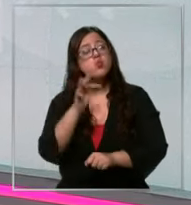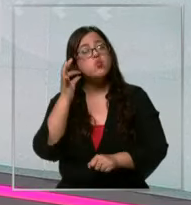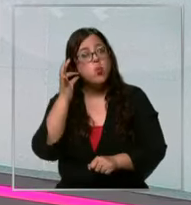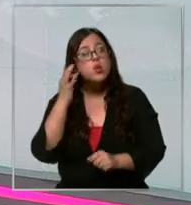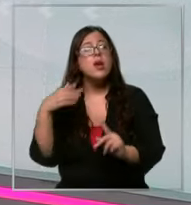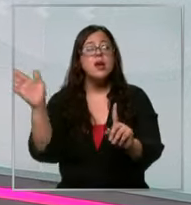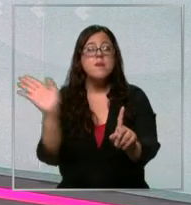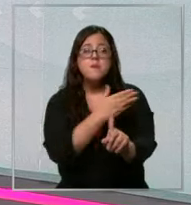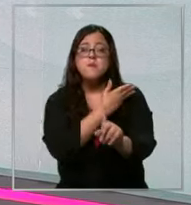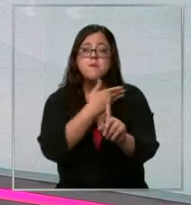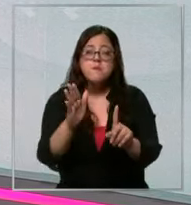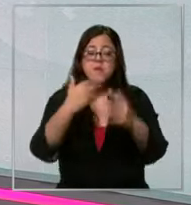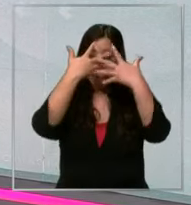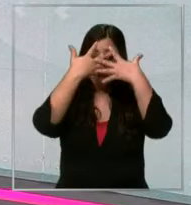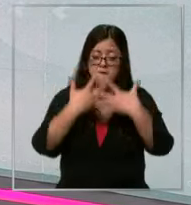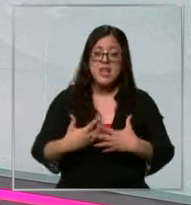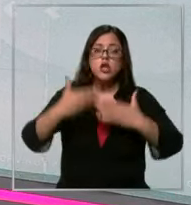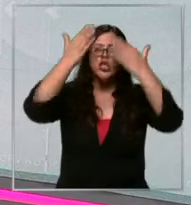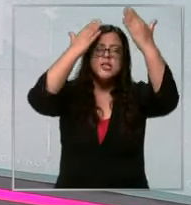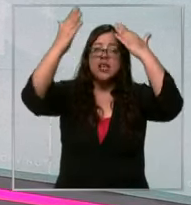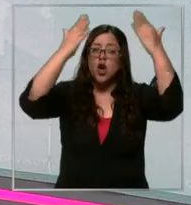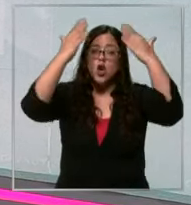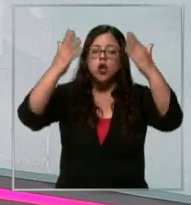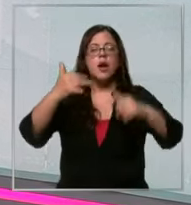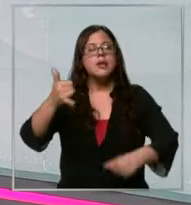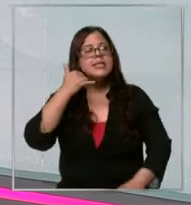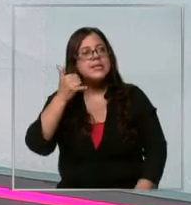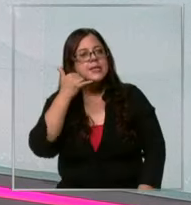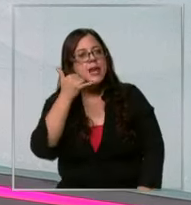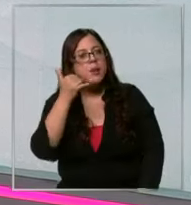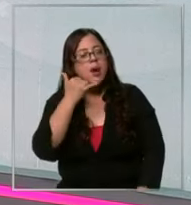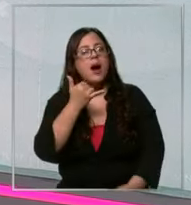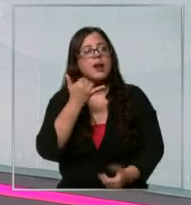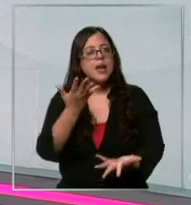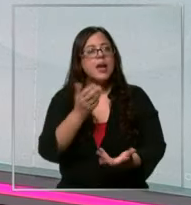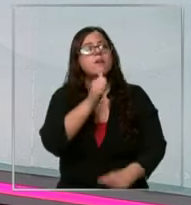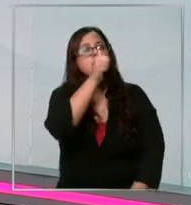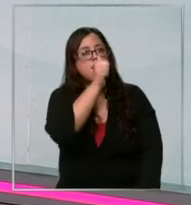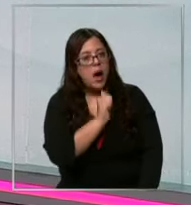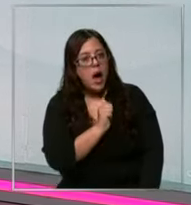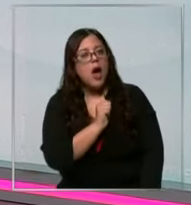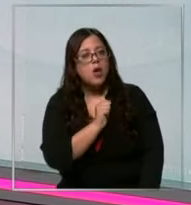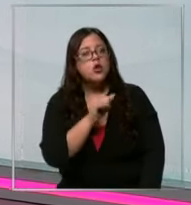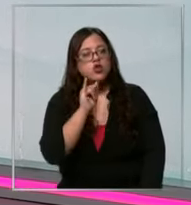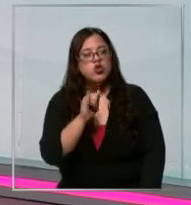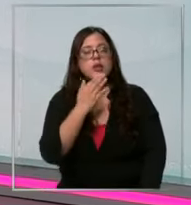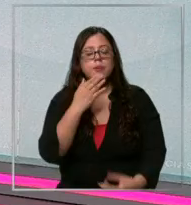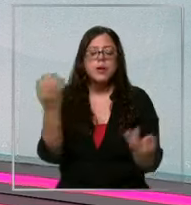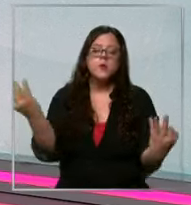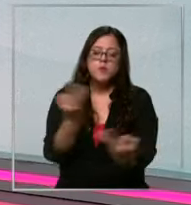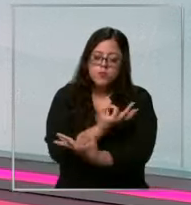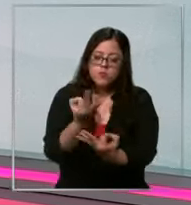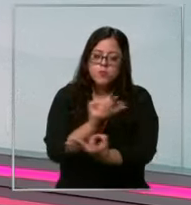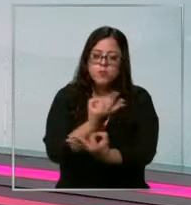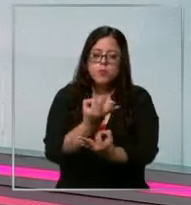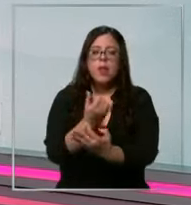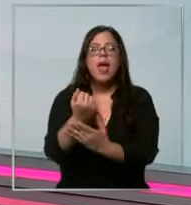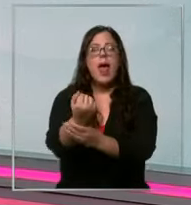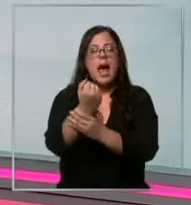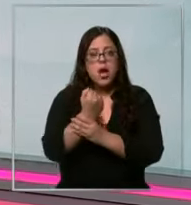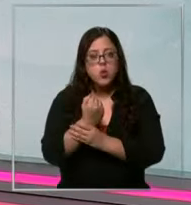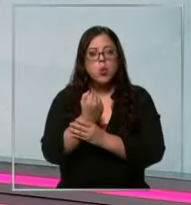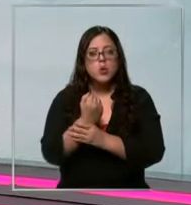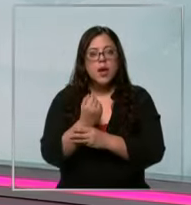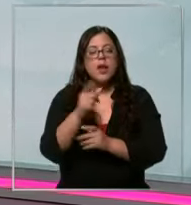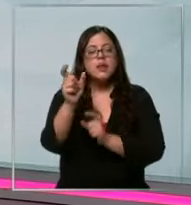maltrato, sea físico o psicológico, llamar de manera absolutamente confidencial y obtener orientación y ayuda de parte